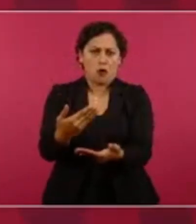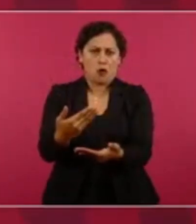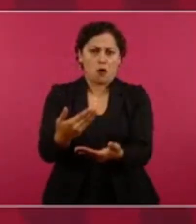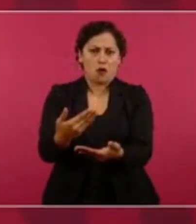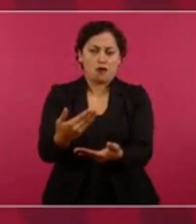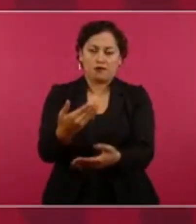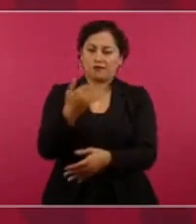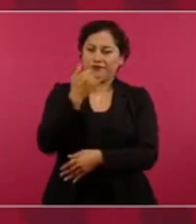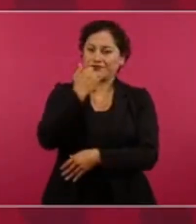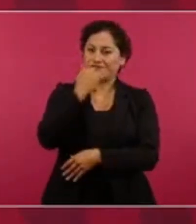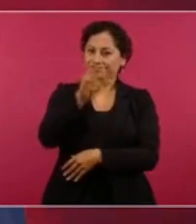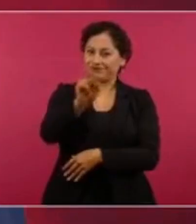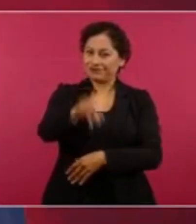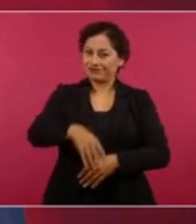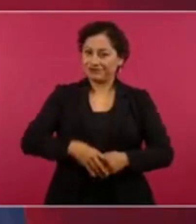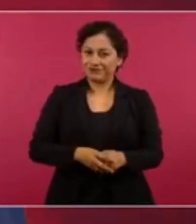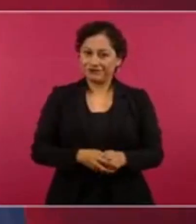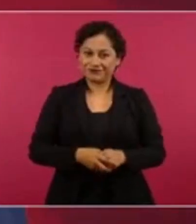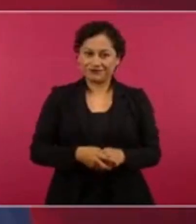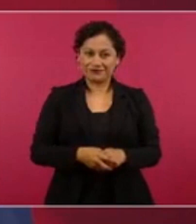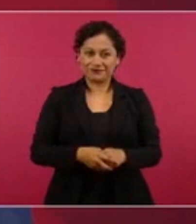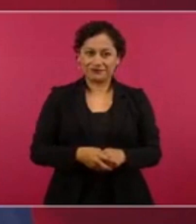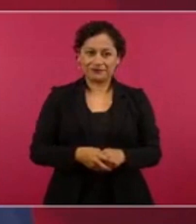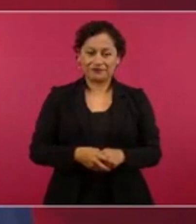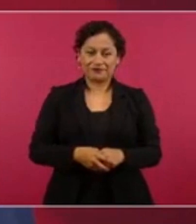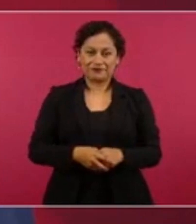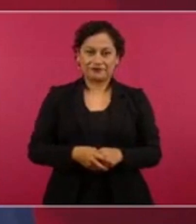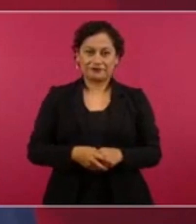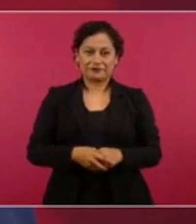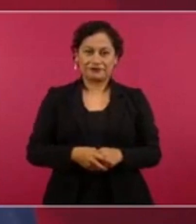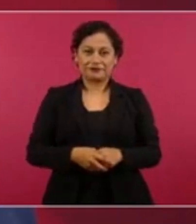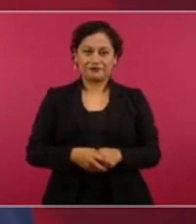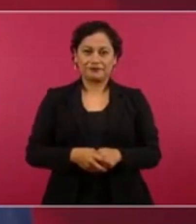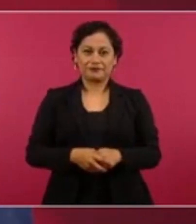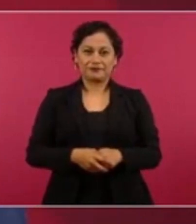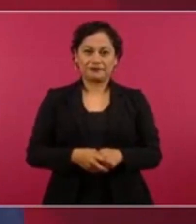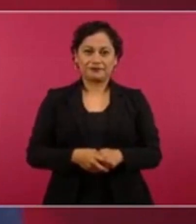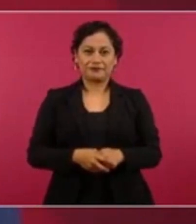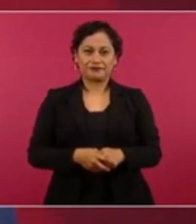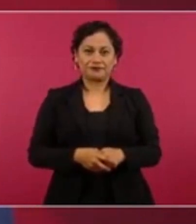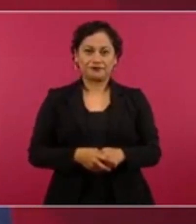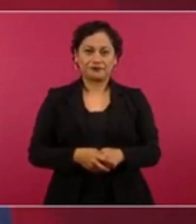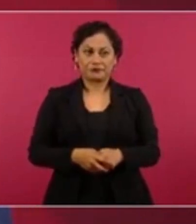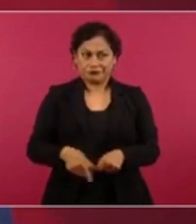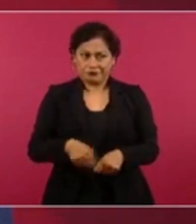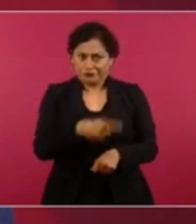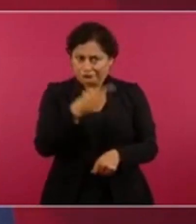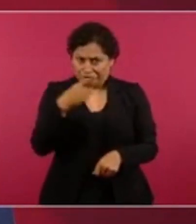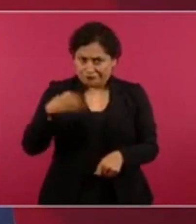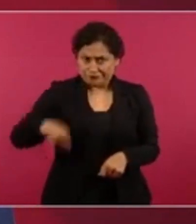y si son responsables